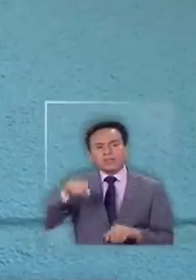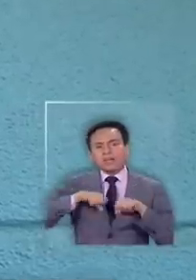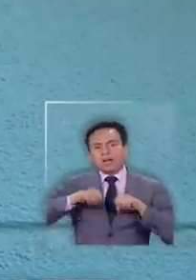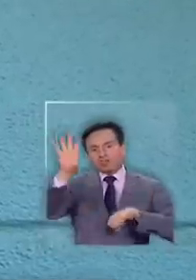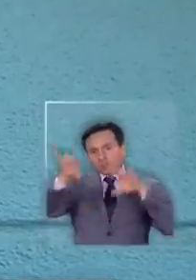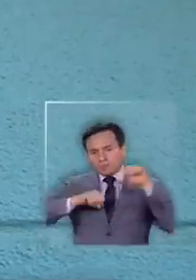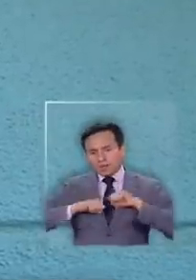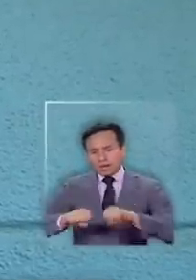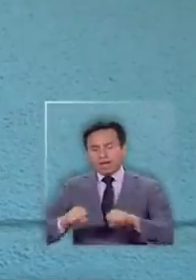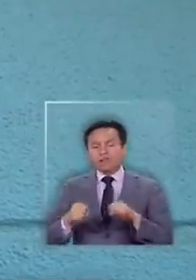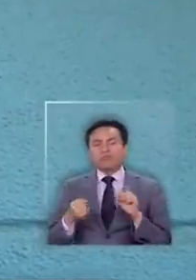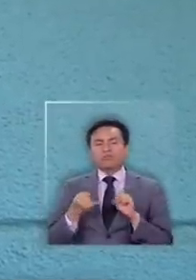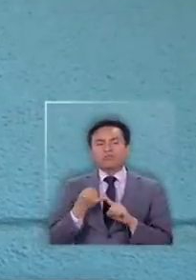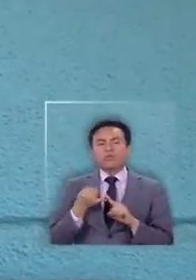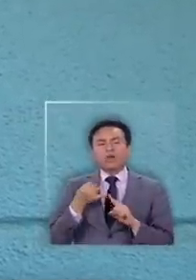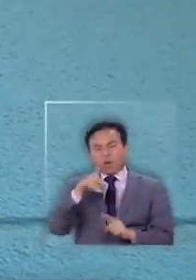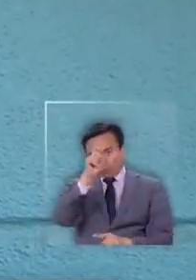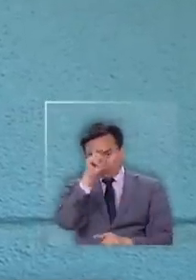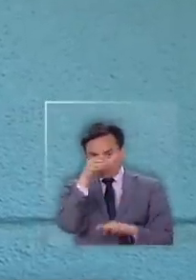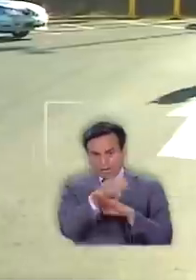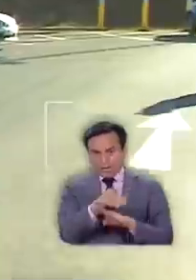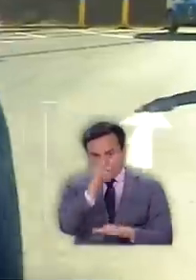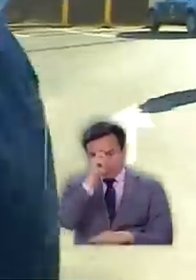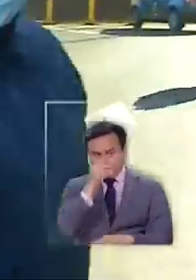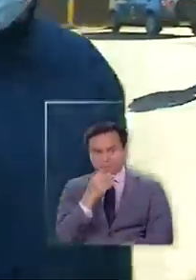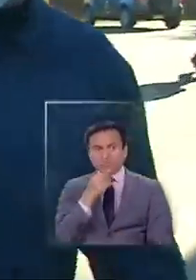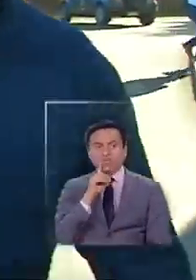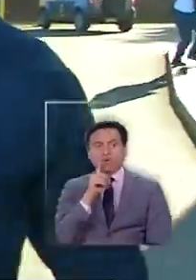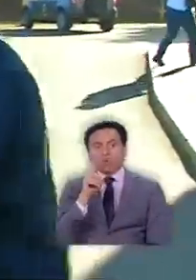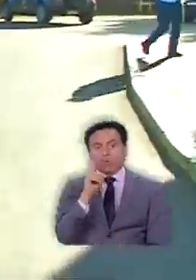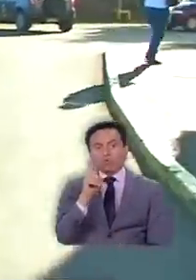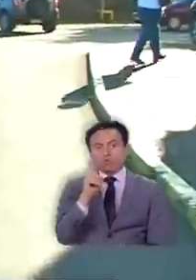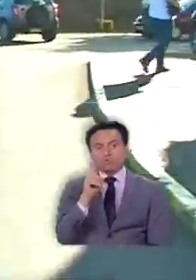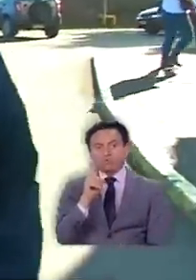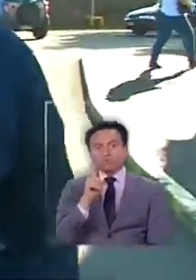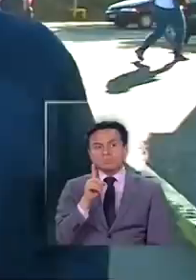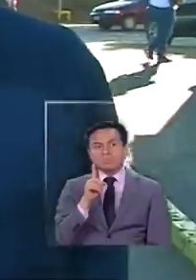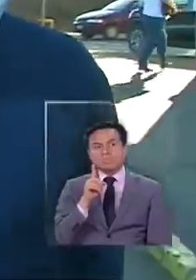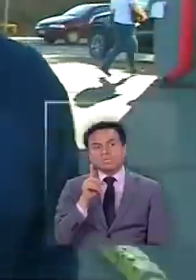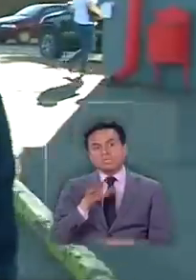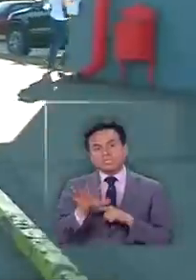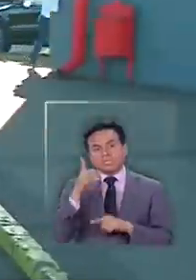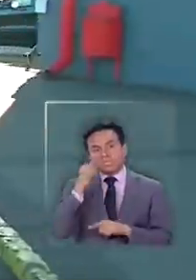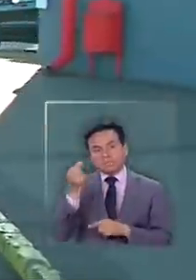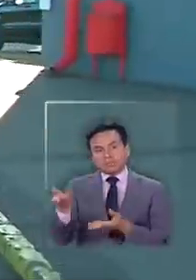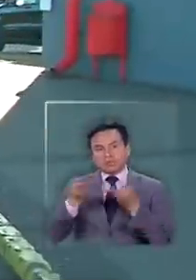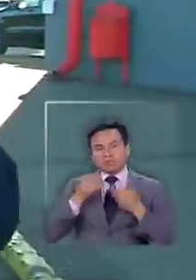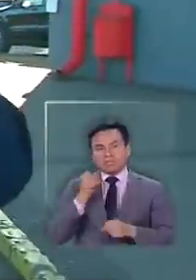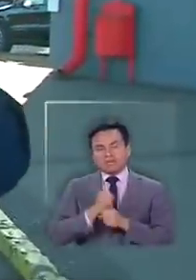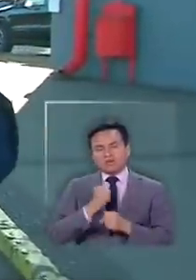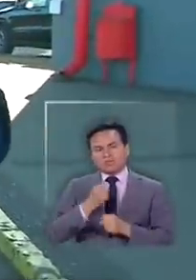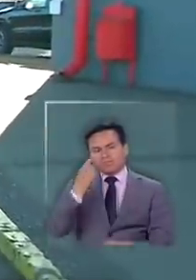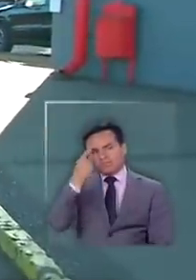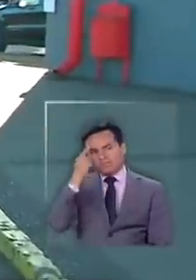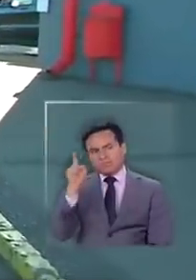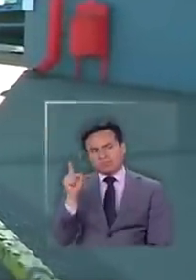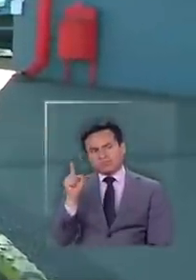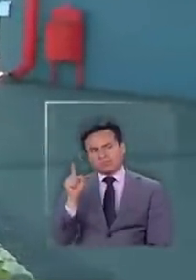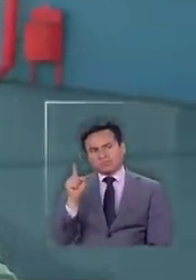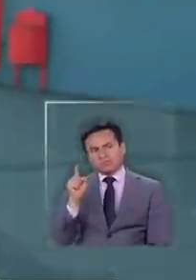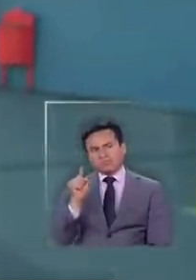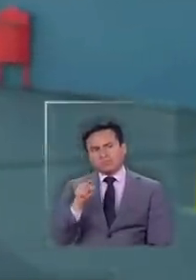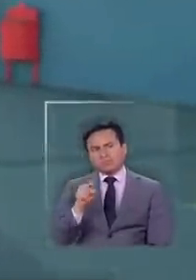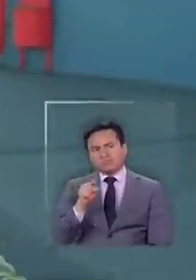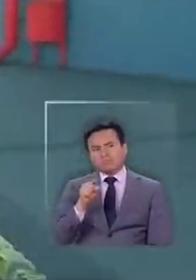supermercado ir al hospital a la clínica yo tengo uno de 15 días que me dieron en el trabajo pero él